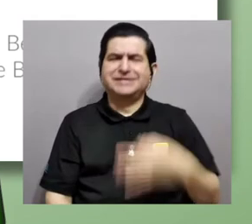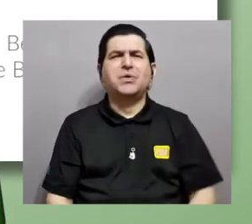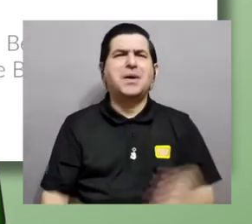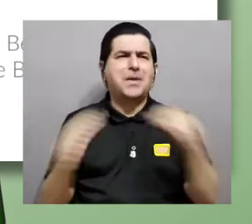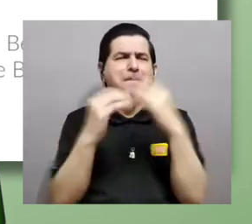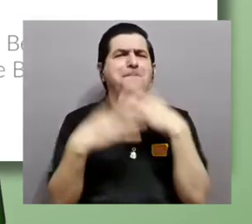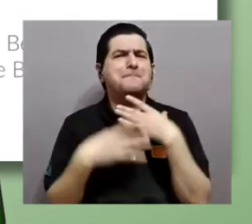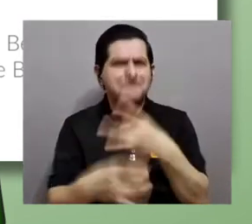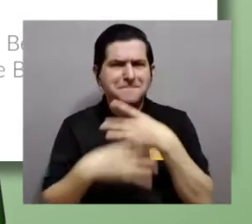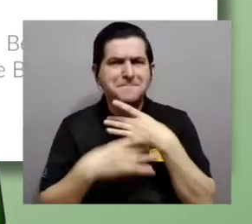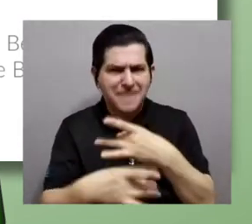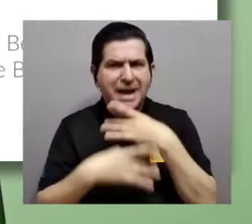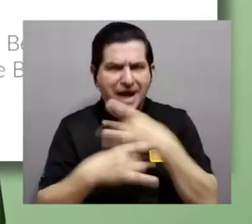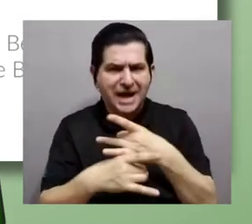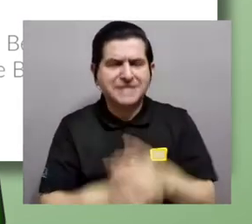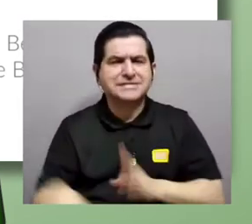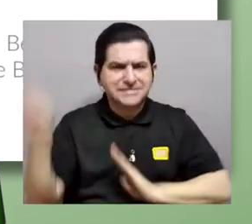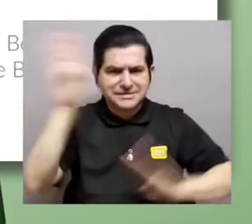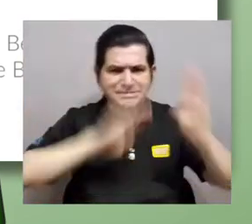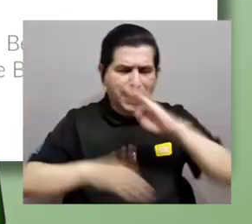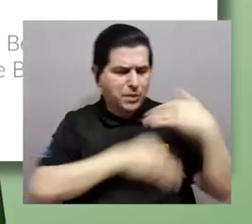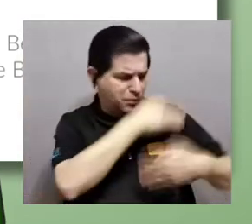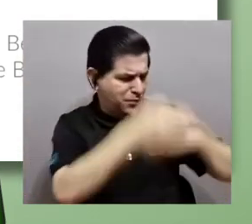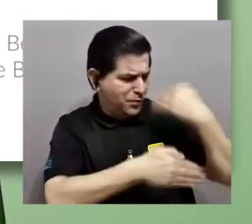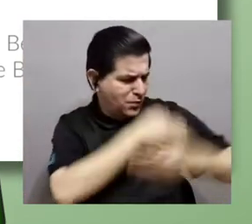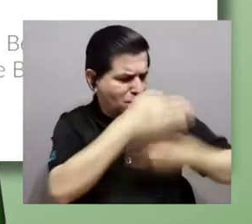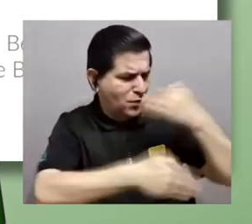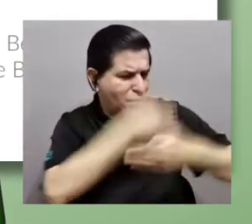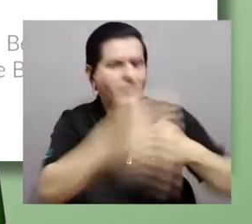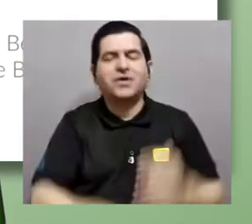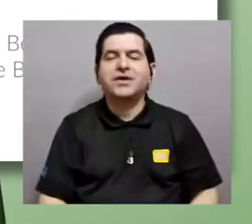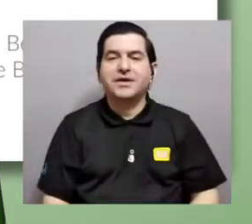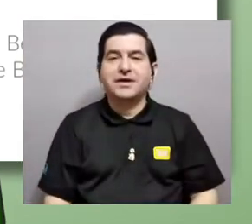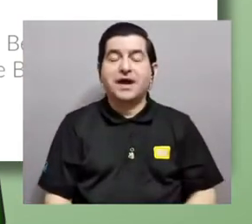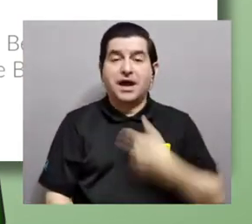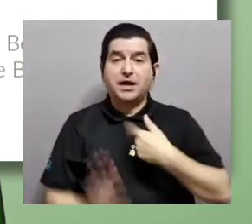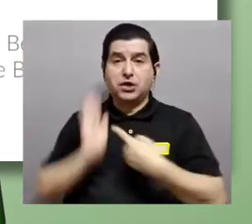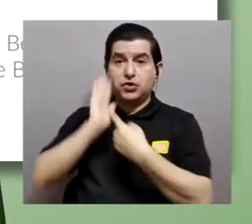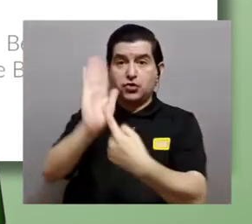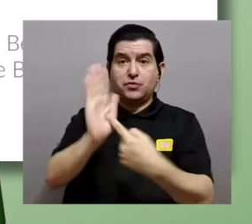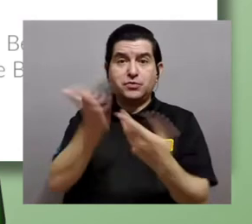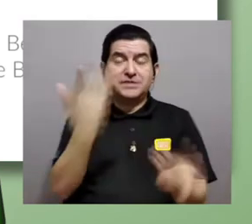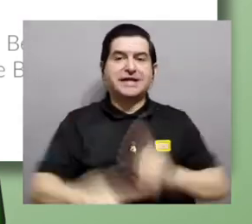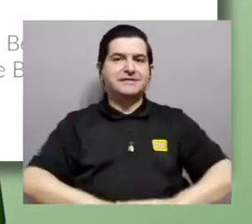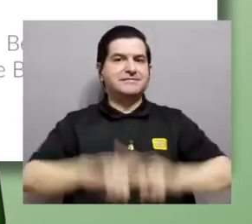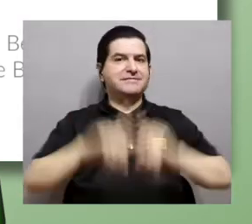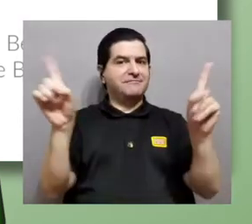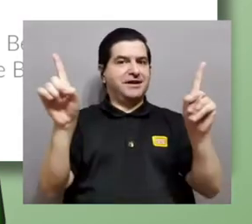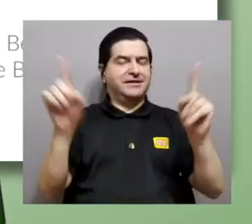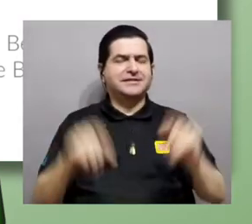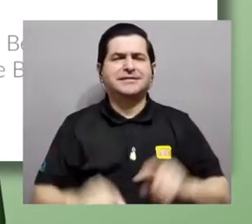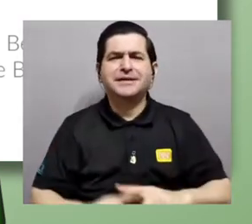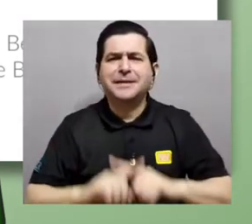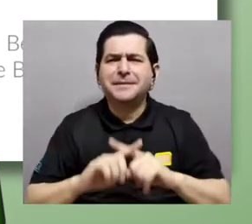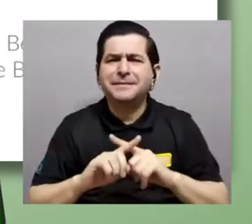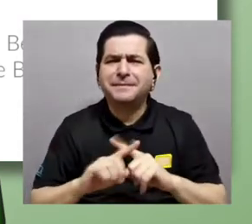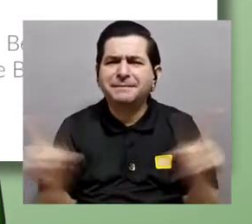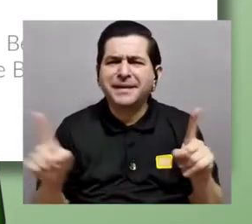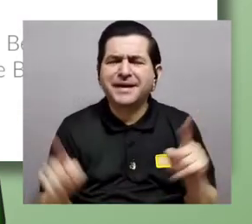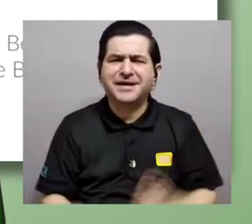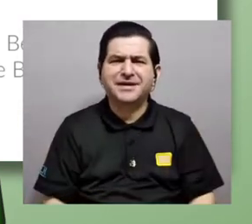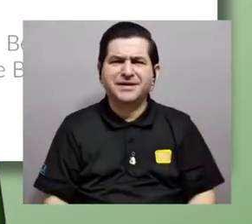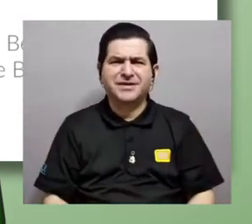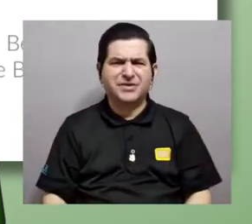interesantes en biología evolutiva. Y aquí las puse de una manera un poquito diferente, pero es ¿por qué hay